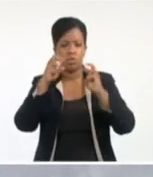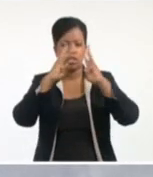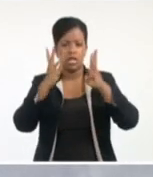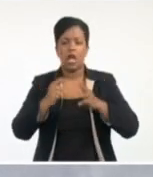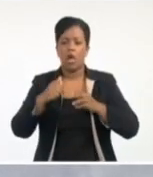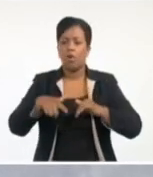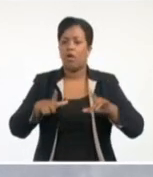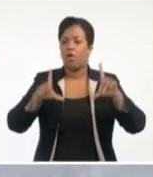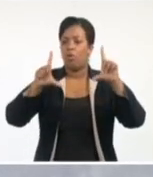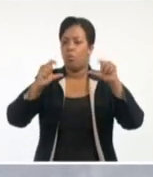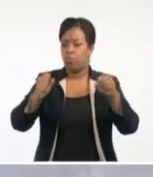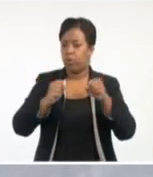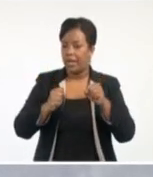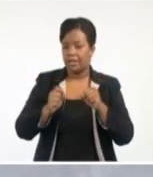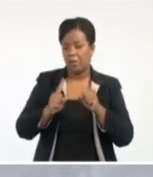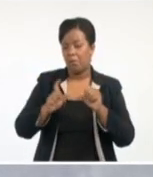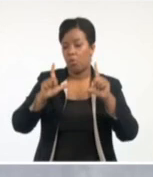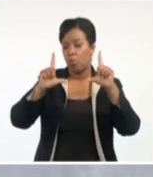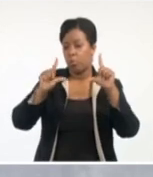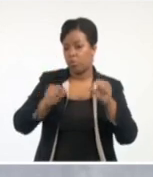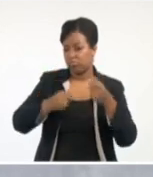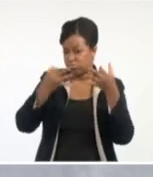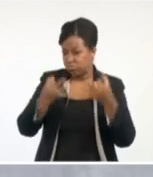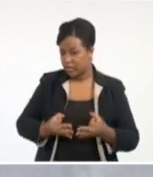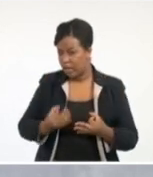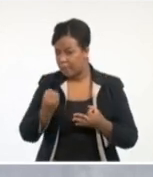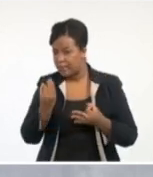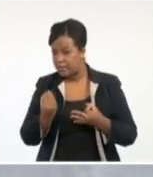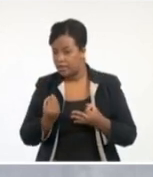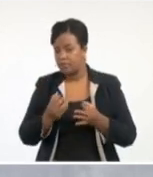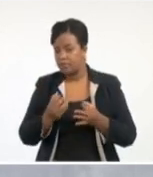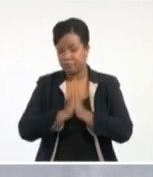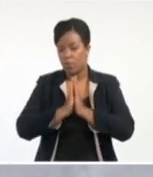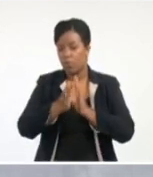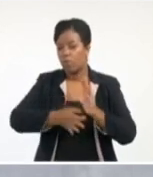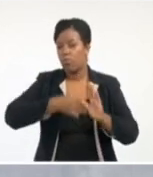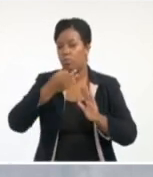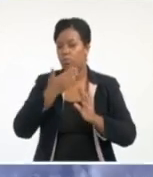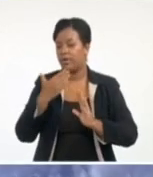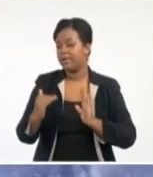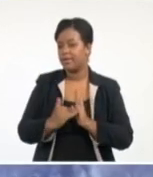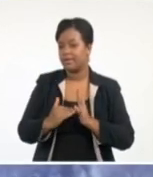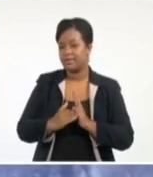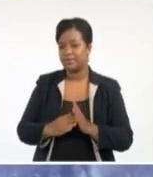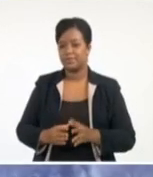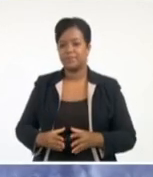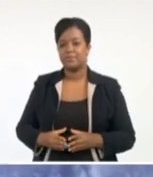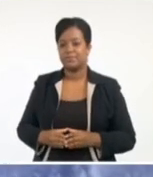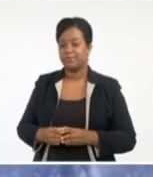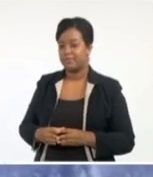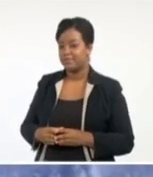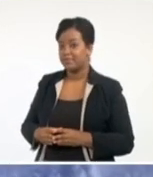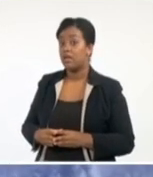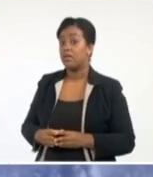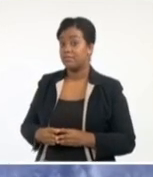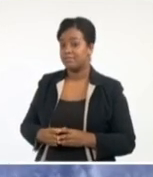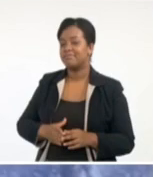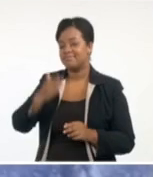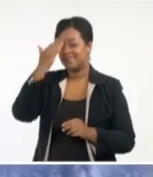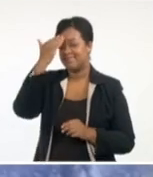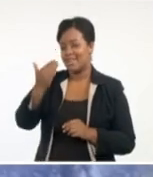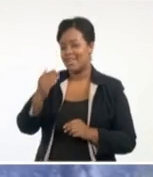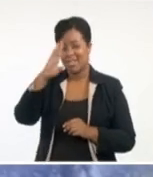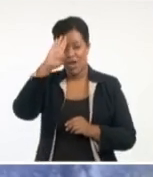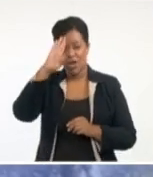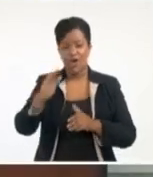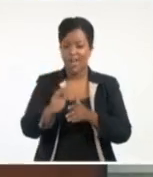intensificación. Es así. Denos los detalles para esta emisión. Muy buenas tardes para usted. Sí, gracias. Hola, ¿qué tal, mis amigos?